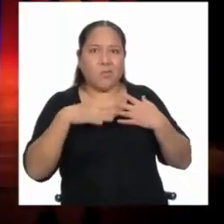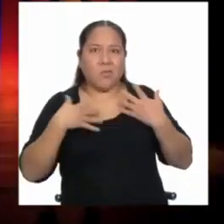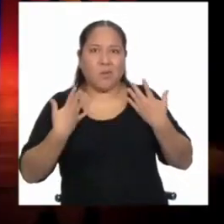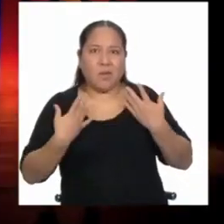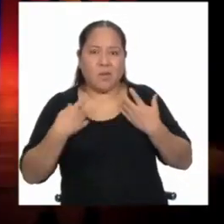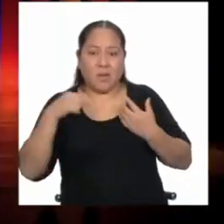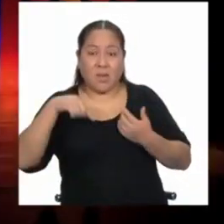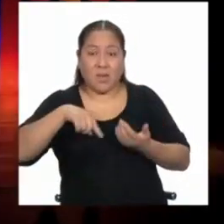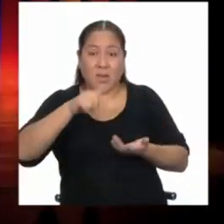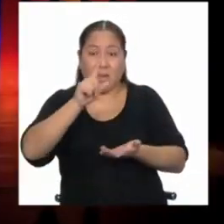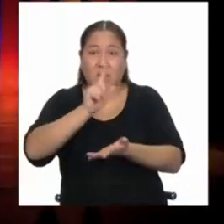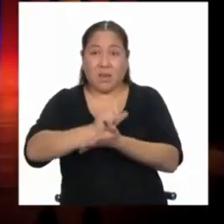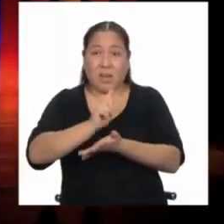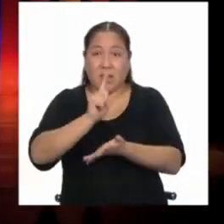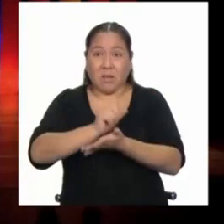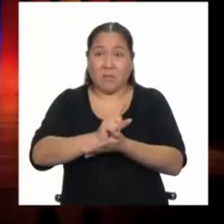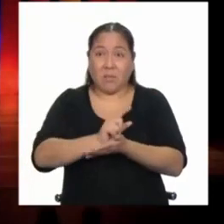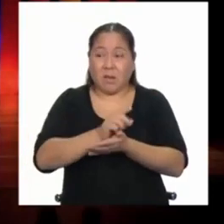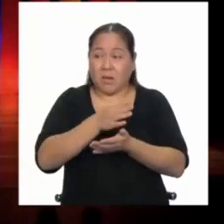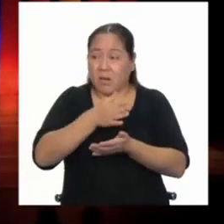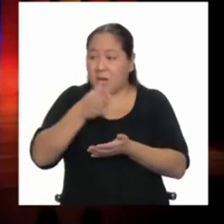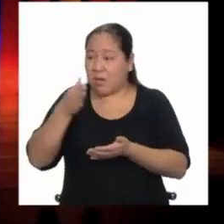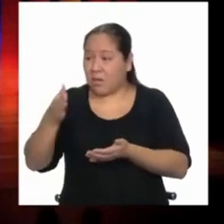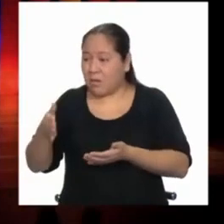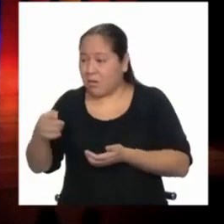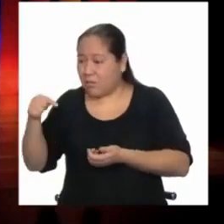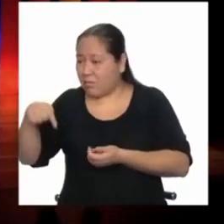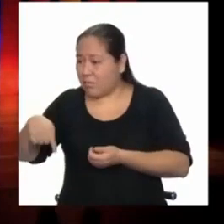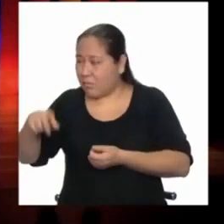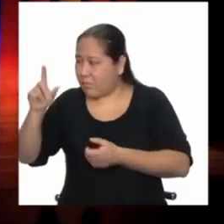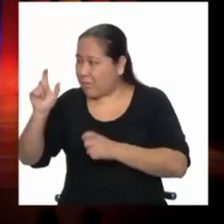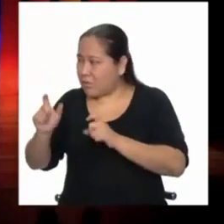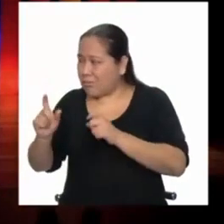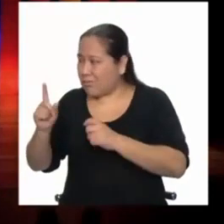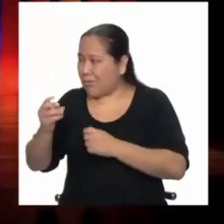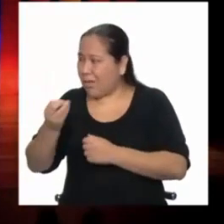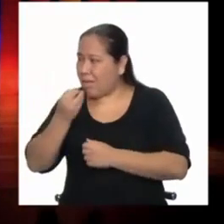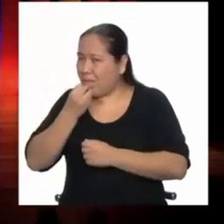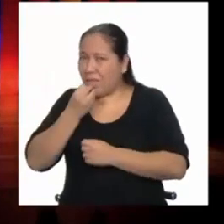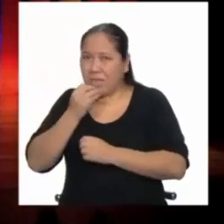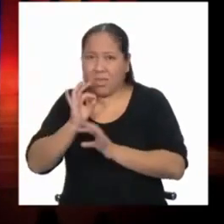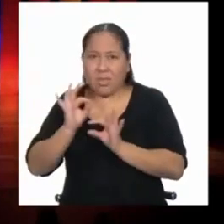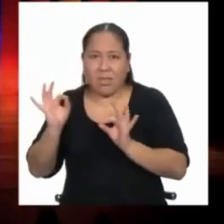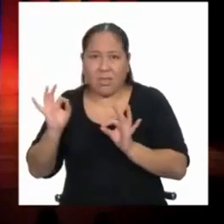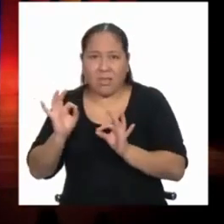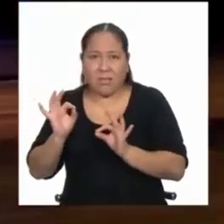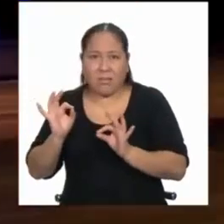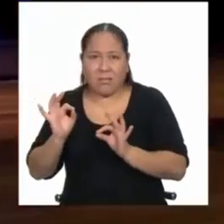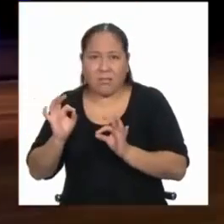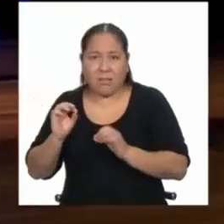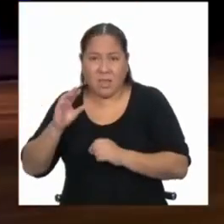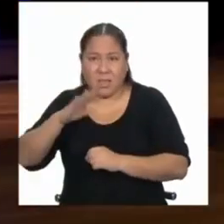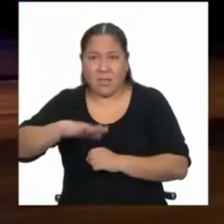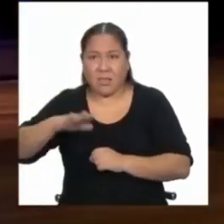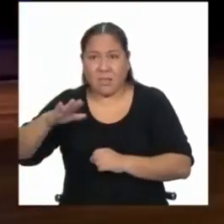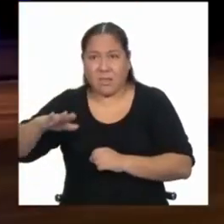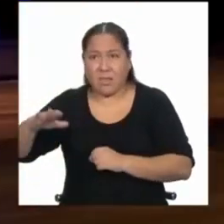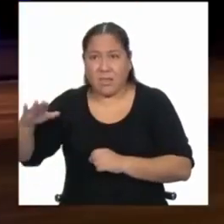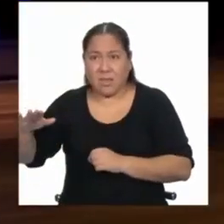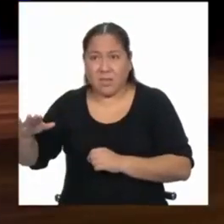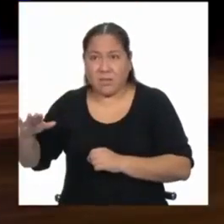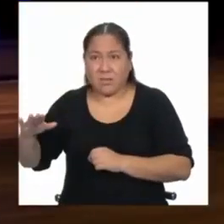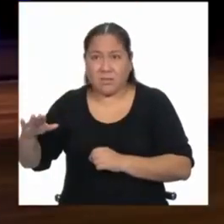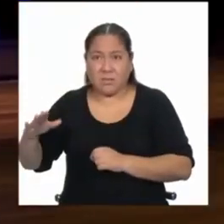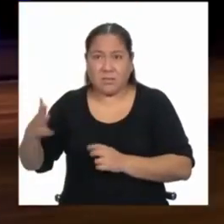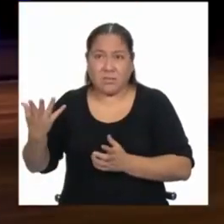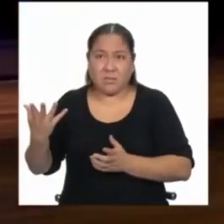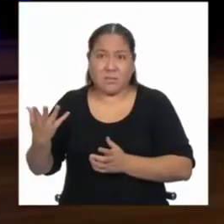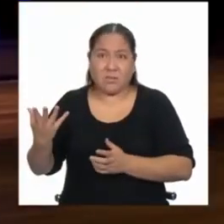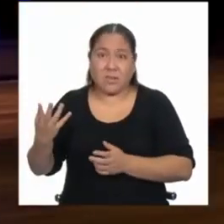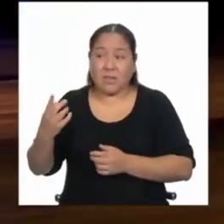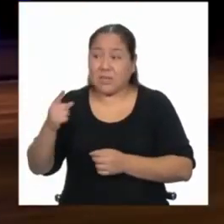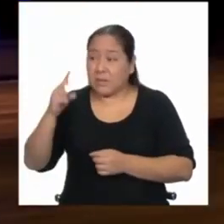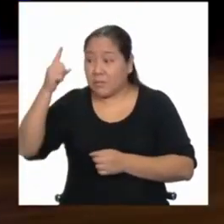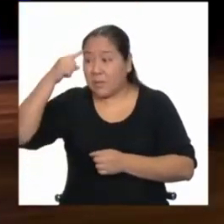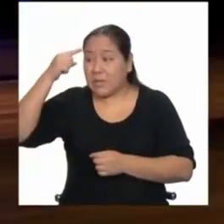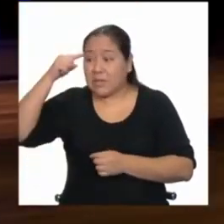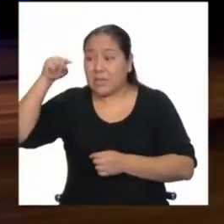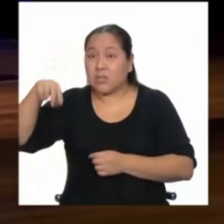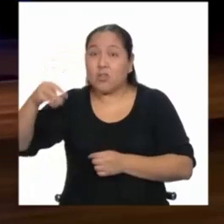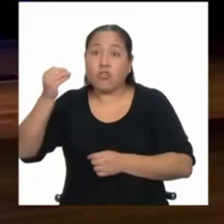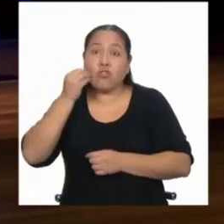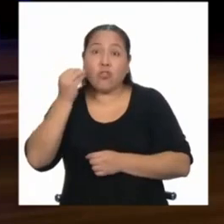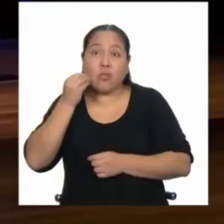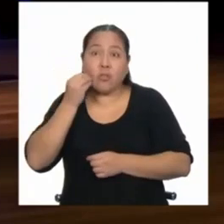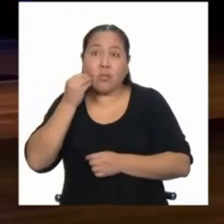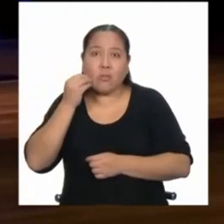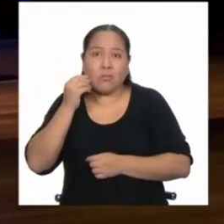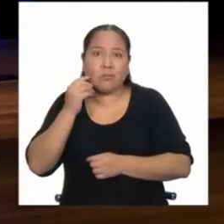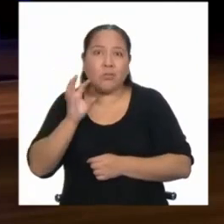una capital, que al lado mío hayan personas que no tienen que comer, hayan niños que son considerados, digamos, tontos, porque simplemente